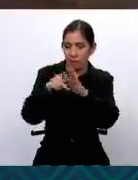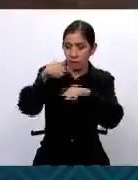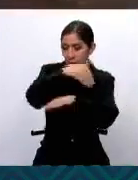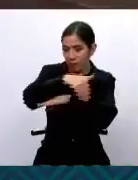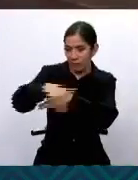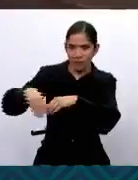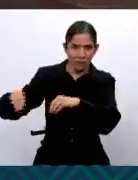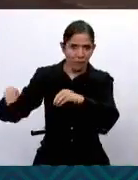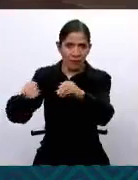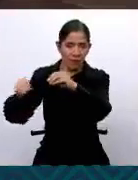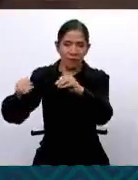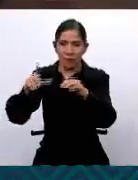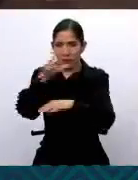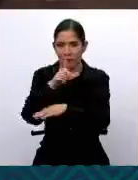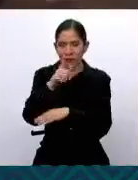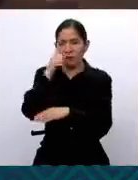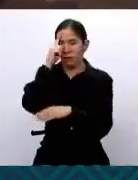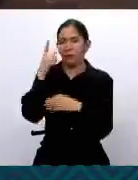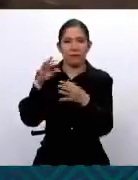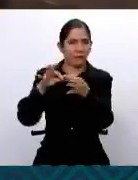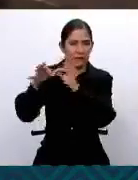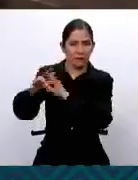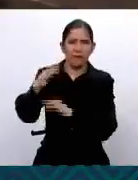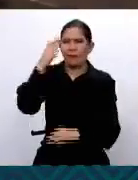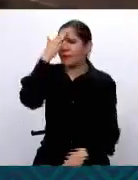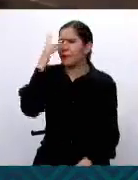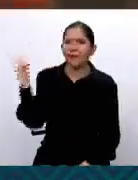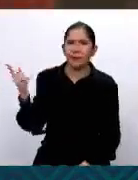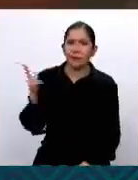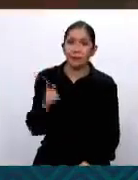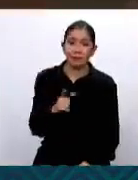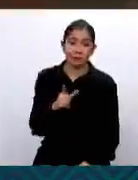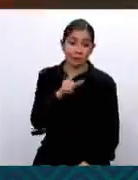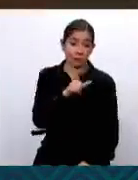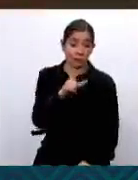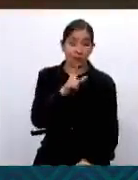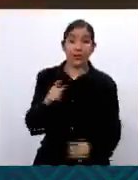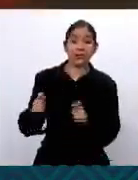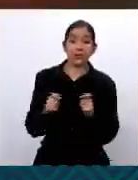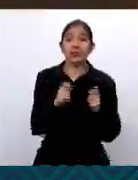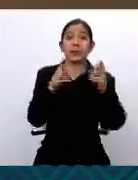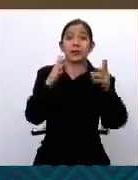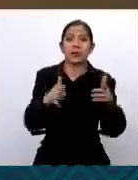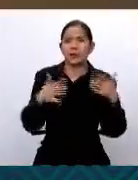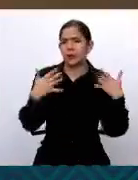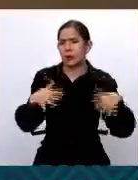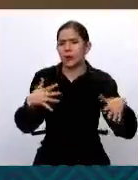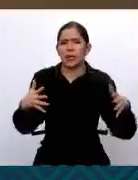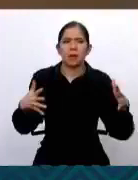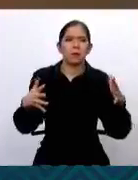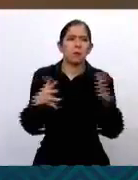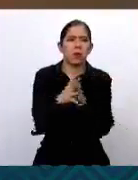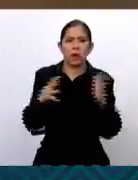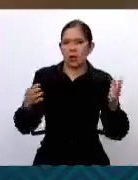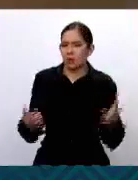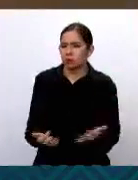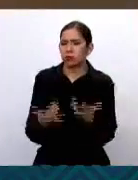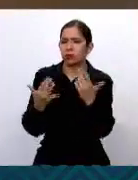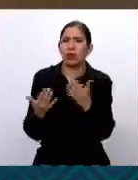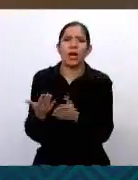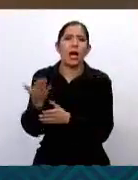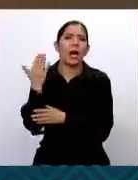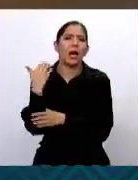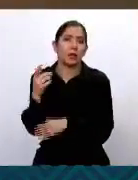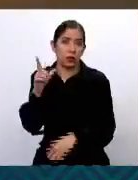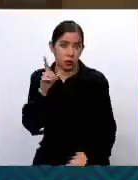medida asumida por las protestas lideradas por transportistas en aquel país, mismas que causaron bloqueos y disturbios durante la jornada